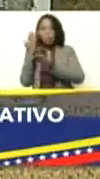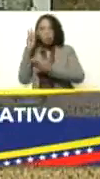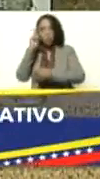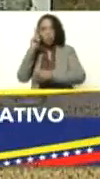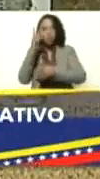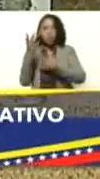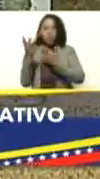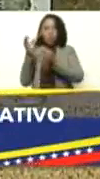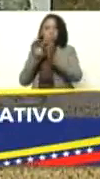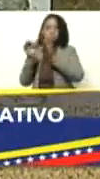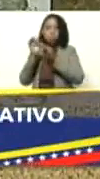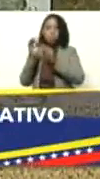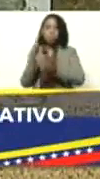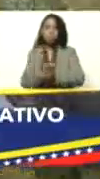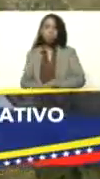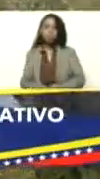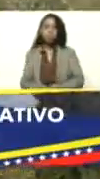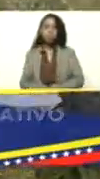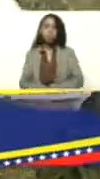qué nos puede decir al respecto.